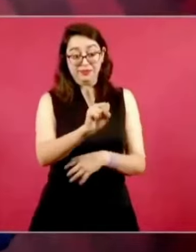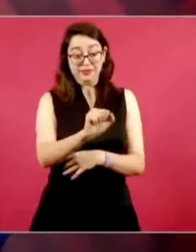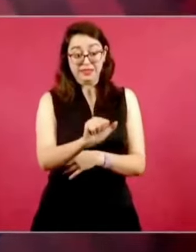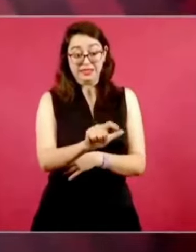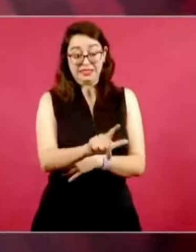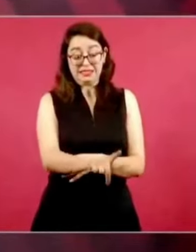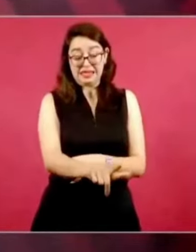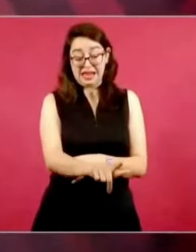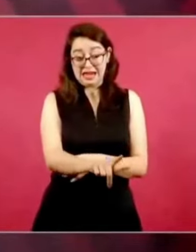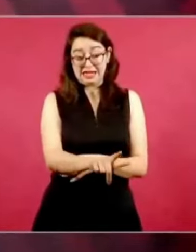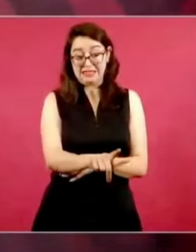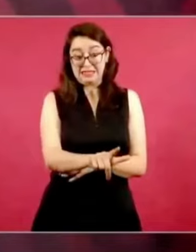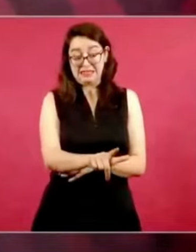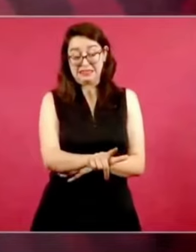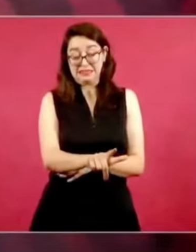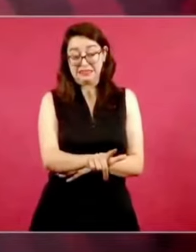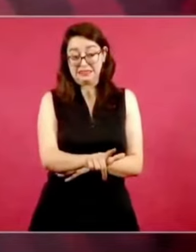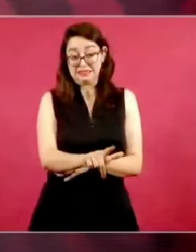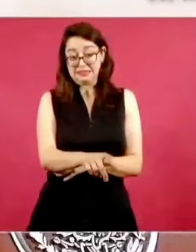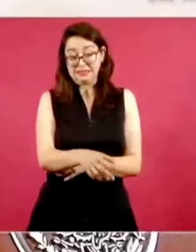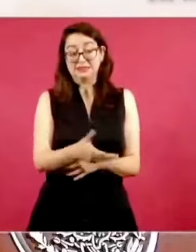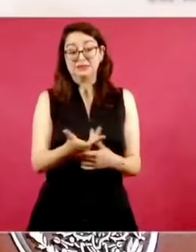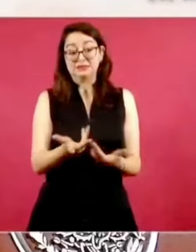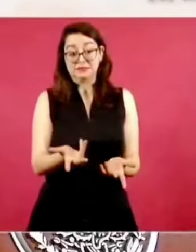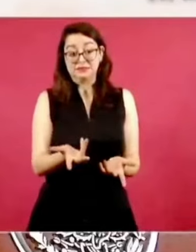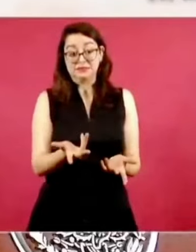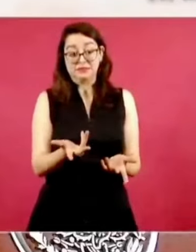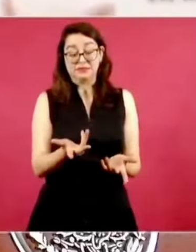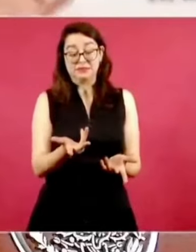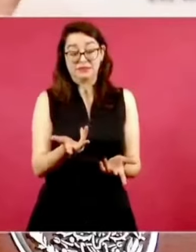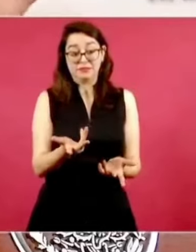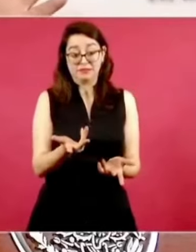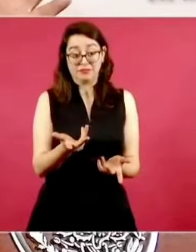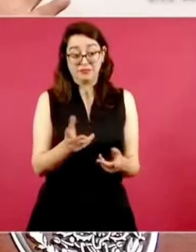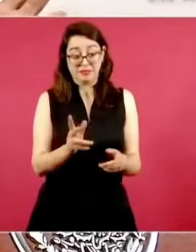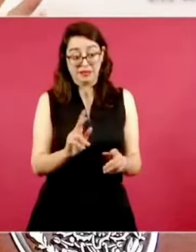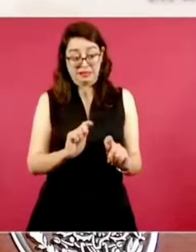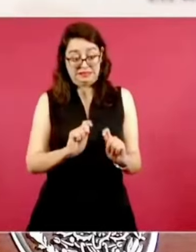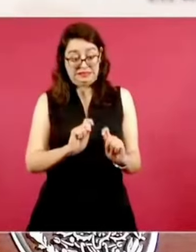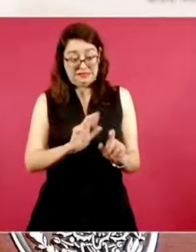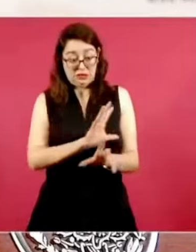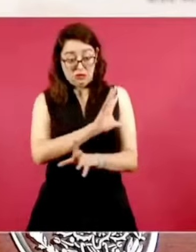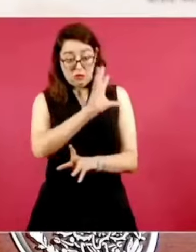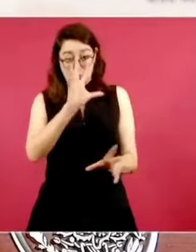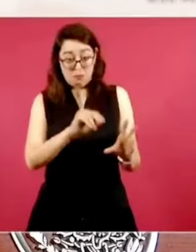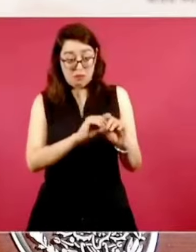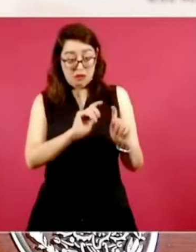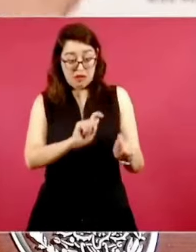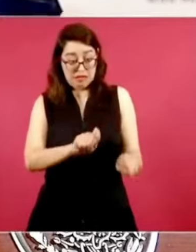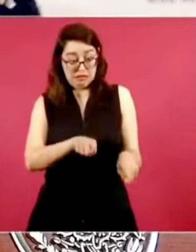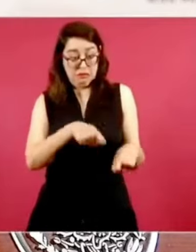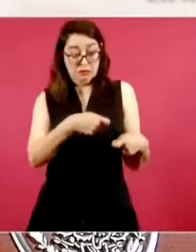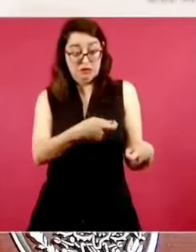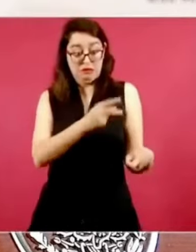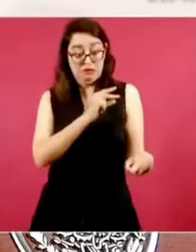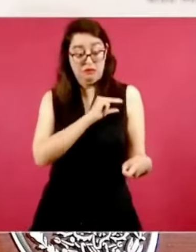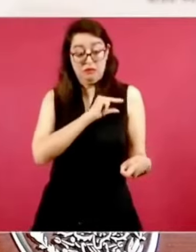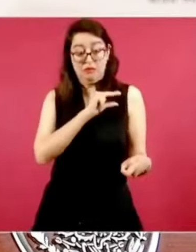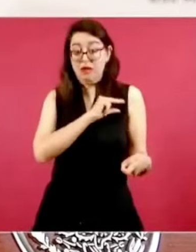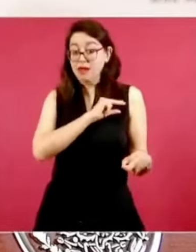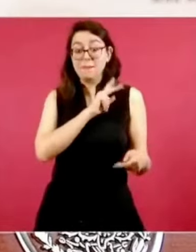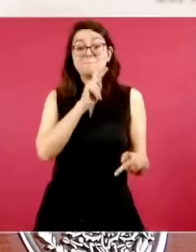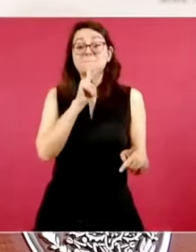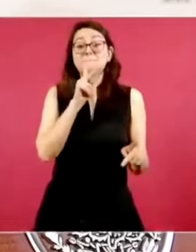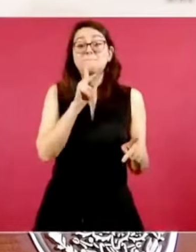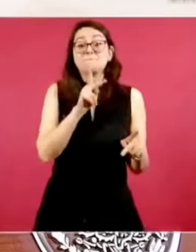milagro del vendaval privatizador. Entonces, se nos